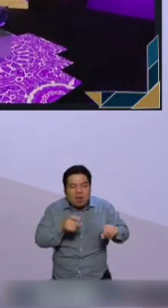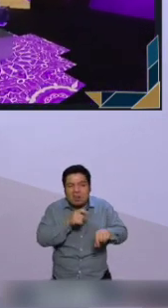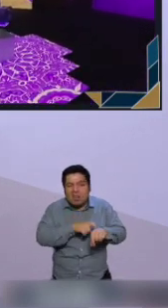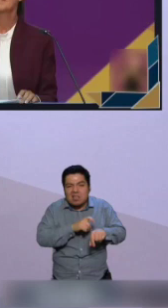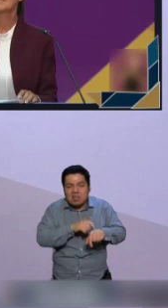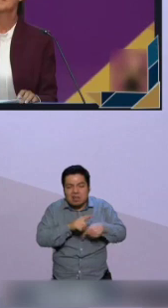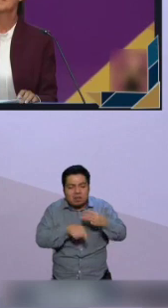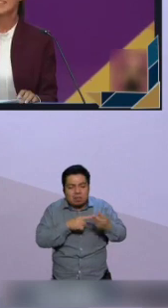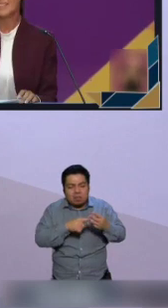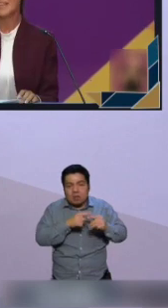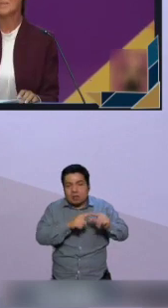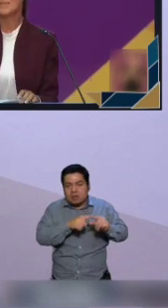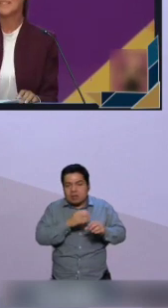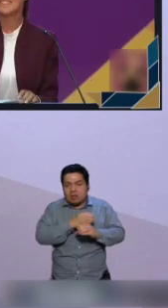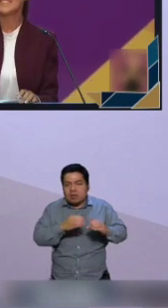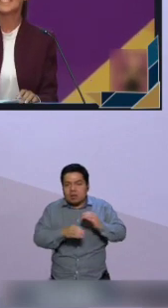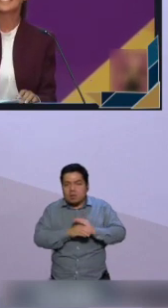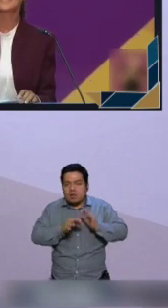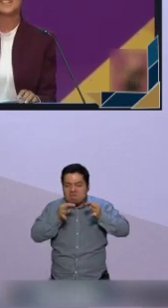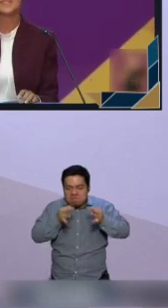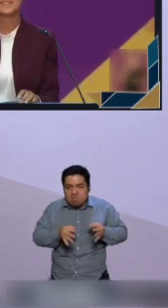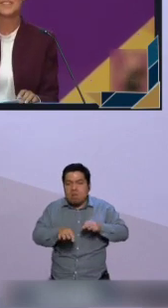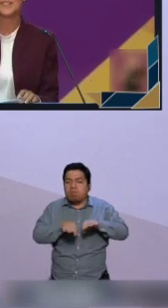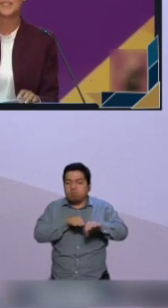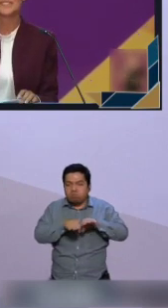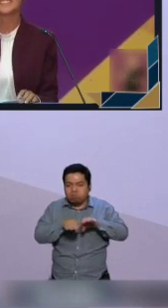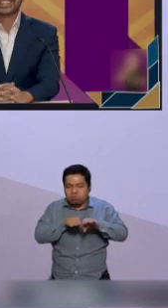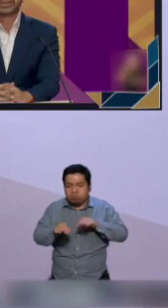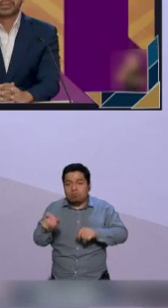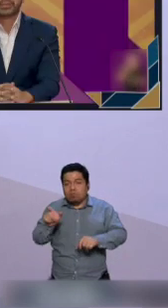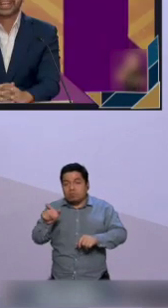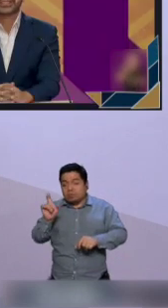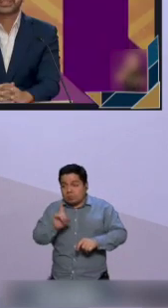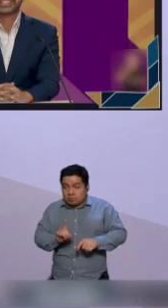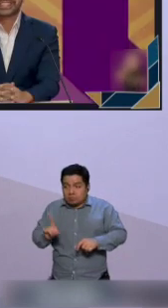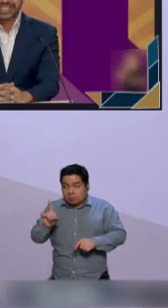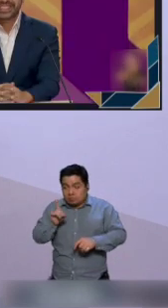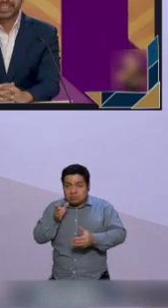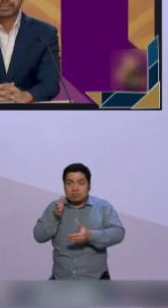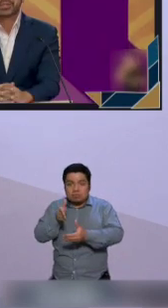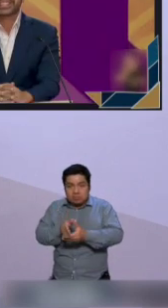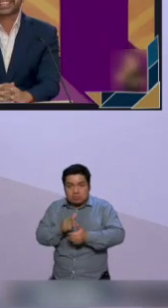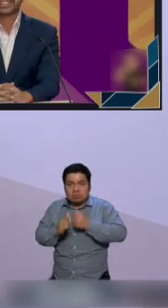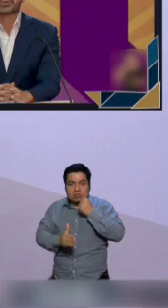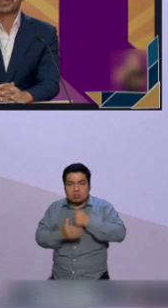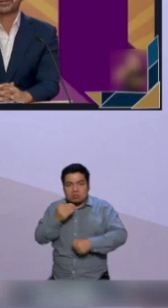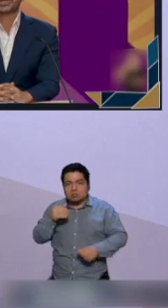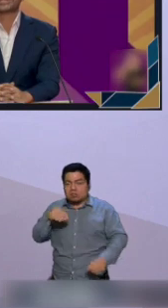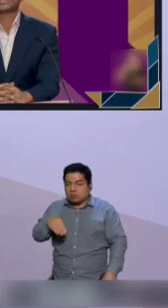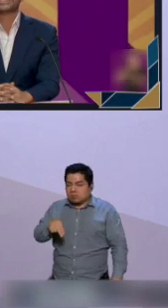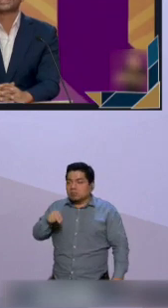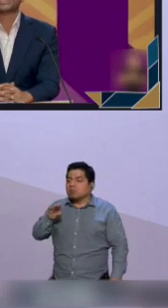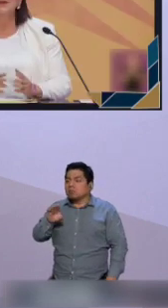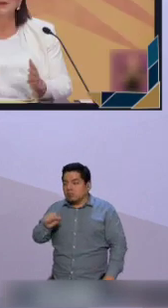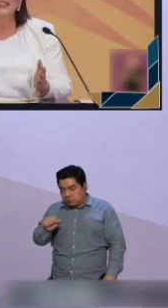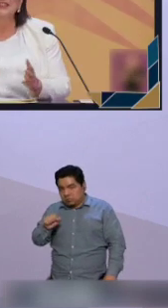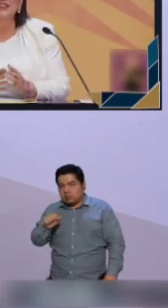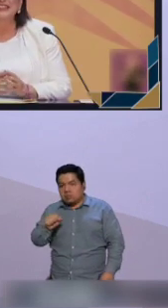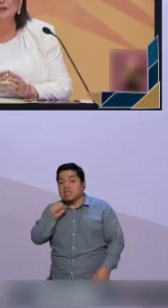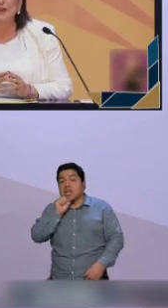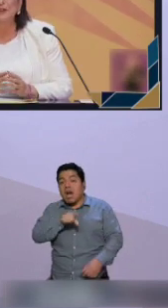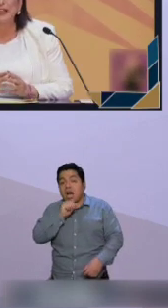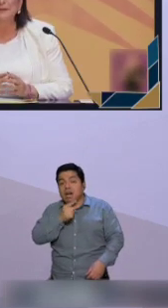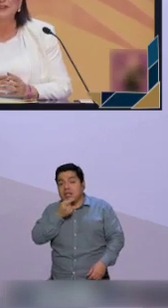encuentro entre las candidaturas que se llevará a cabo el domingo en los estudios Churubusco, bajo la producción de MBS. Asimismo,